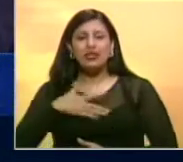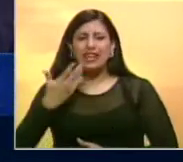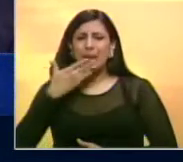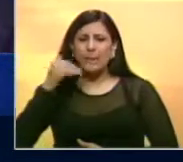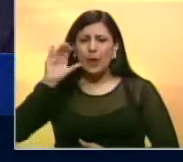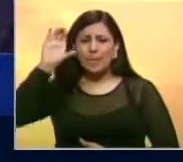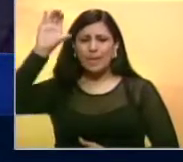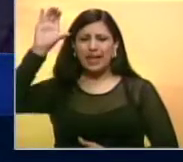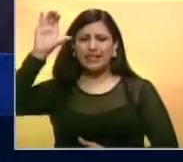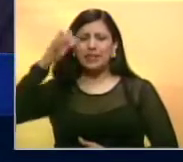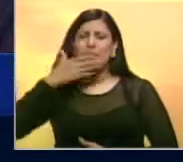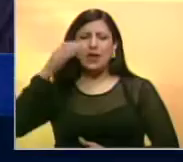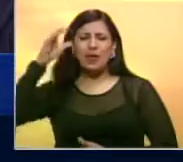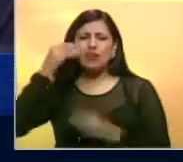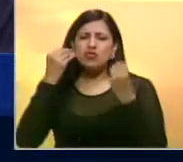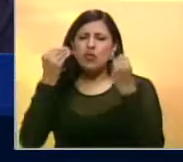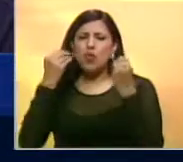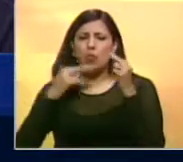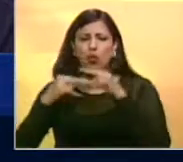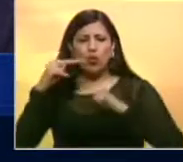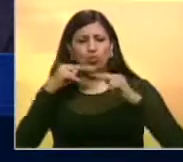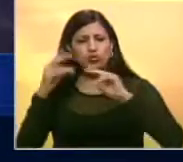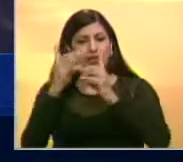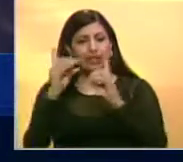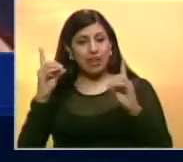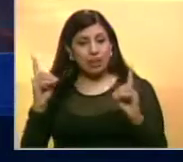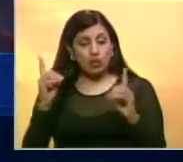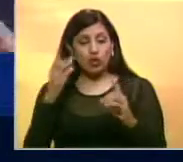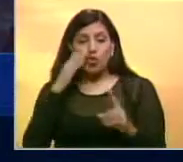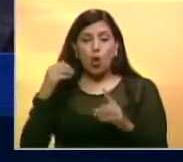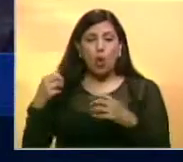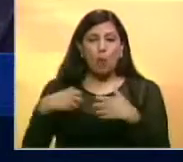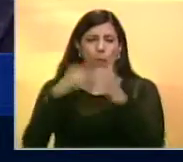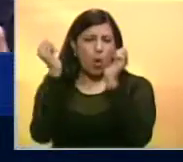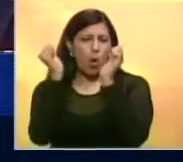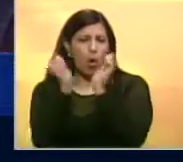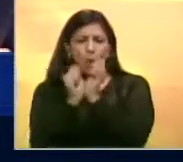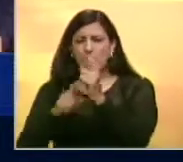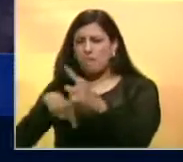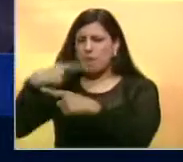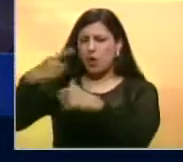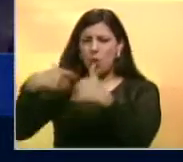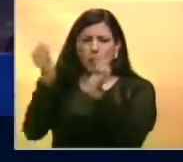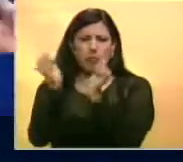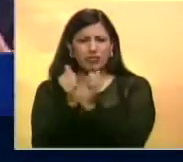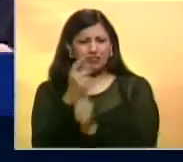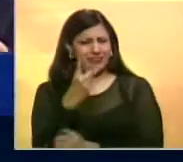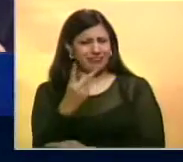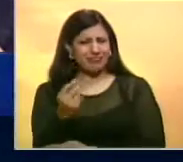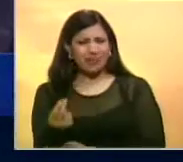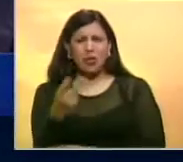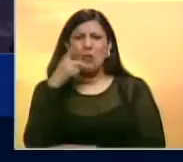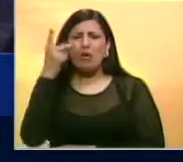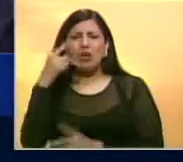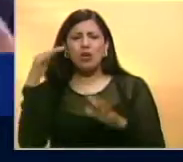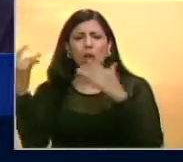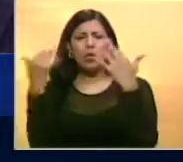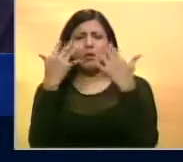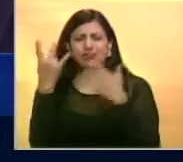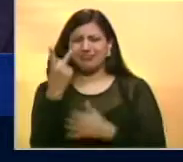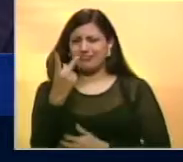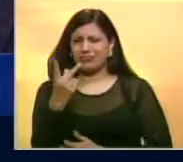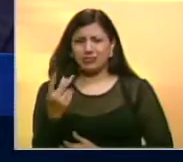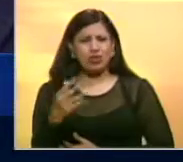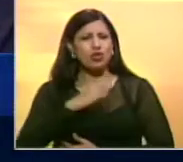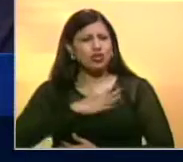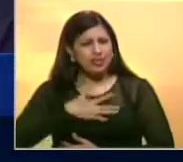país, y ese mejor país lo queremos construir en democracia, no en golpes ni en contragolpes, no en politiquería y en palabra vacía,